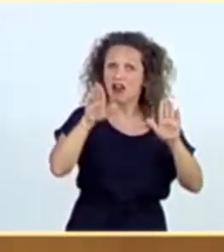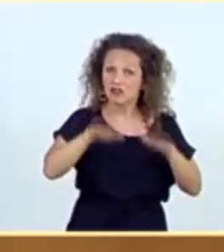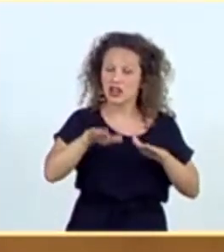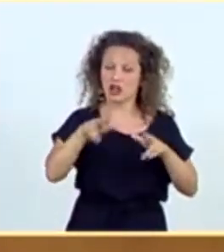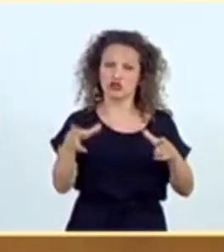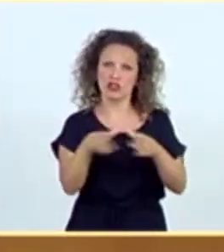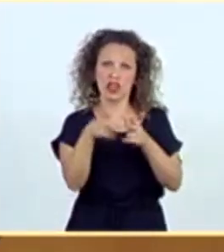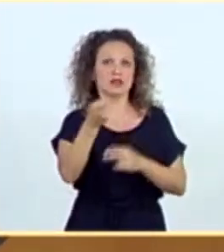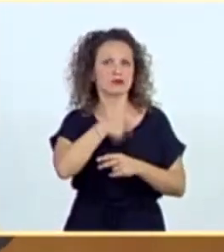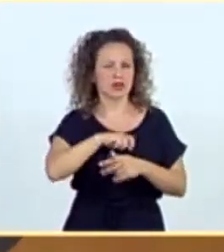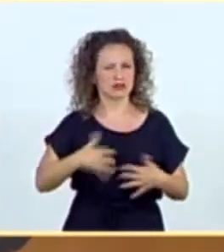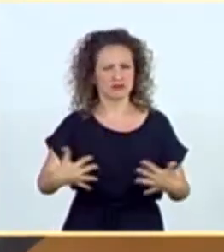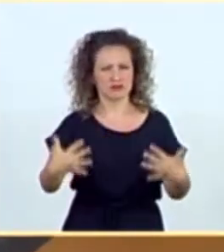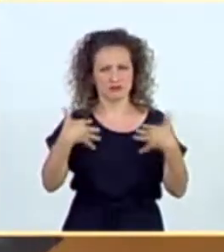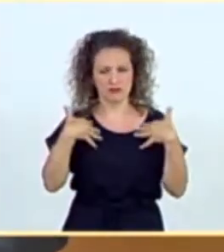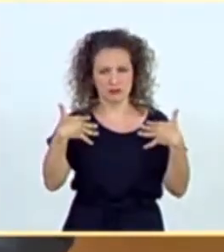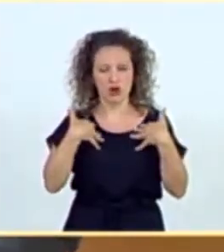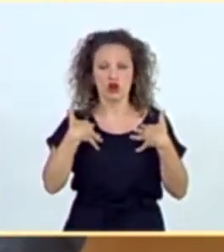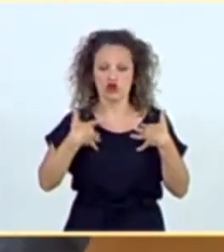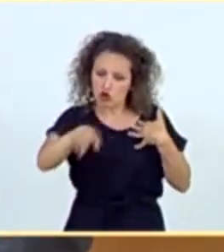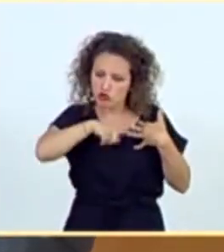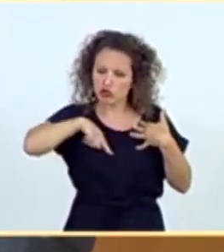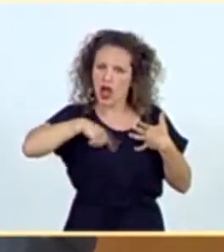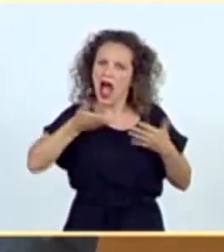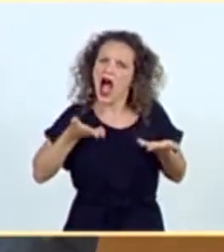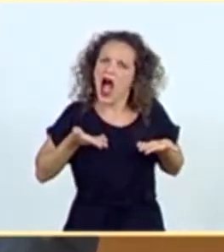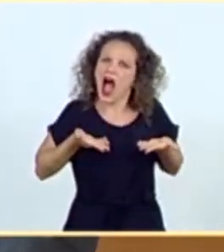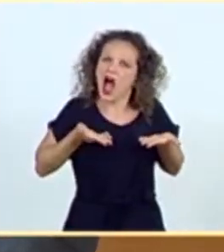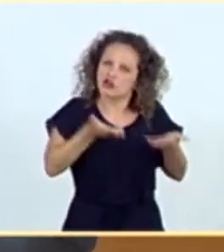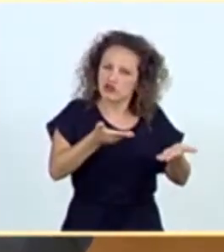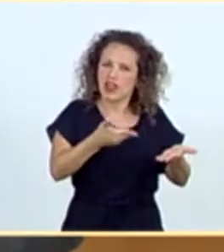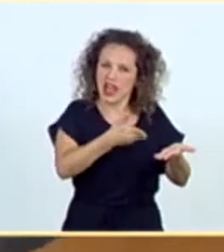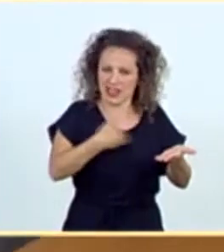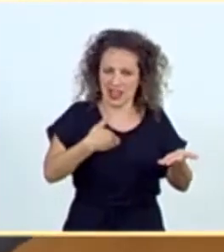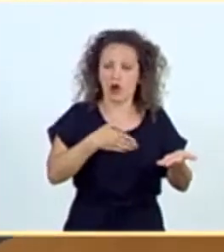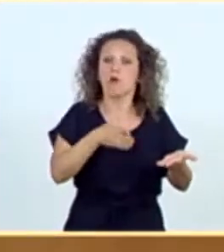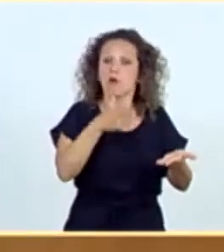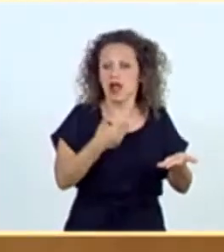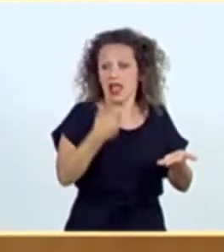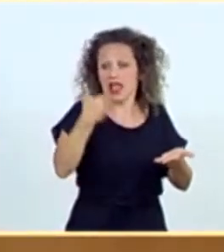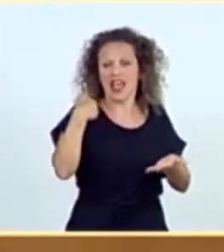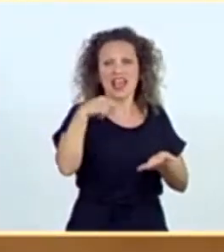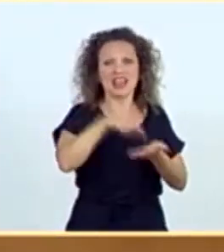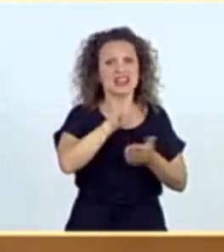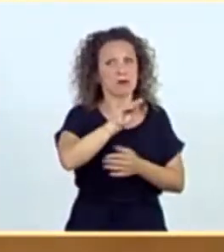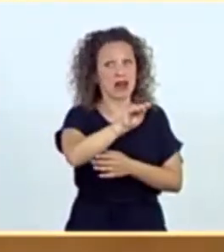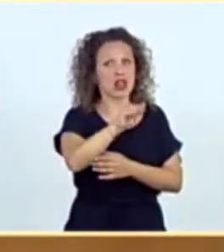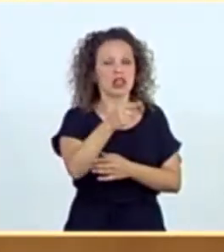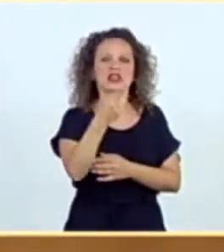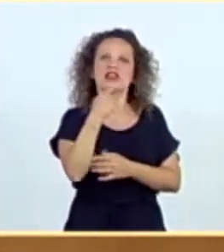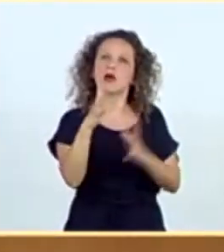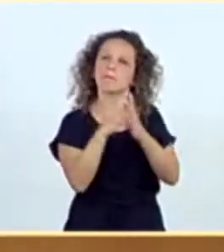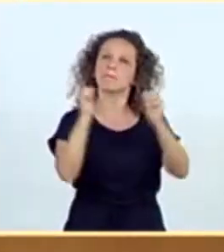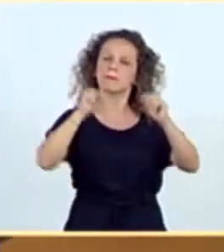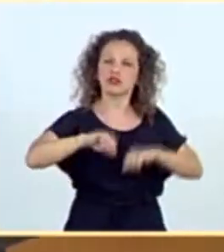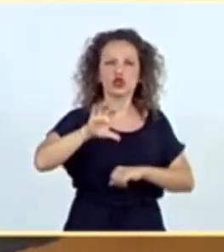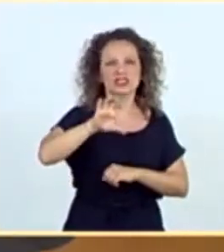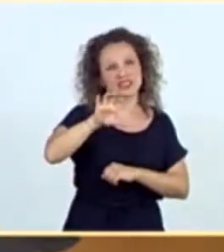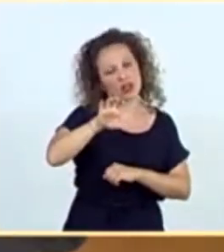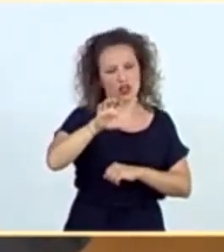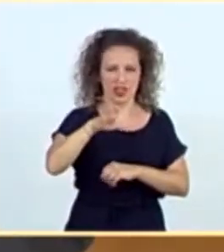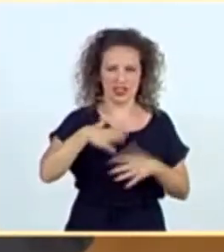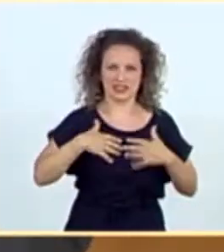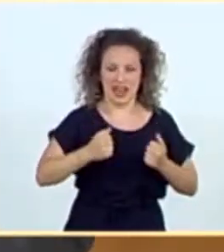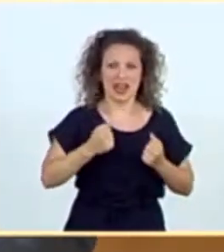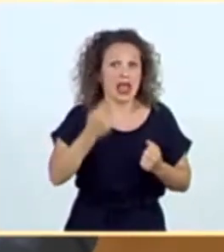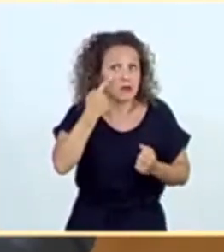española. Queremos ayudarle. Y por eso en la anterior interpelación le ofrecimos un pacto de Estado Cajal por la sanidad. Espero que mañana en la moción